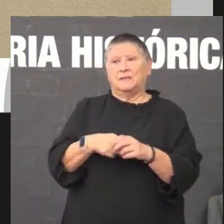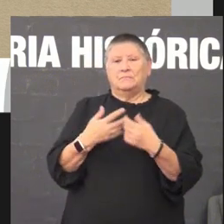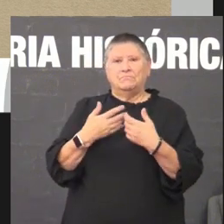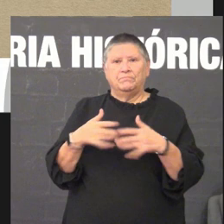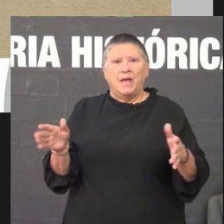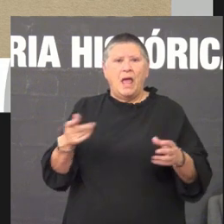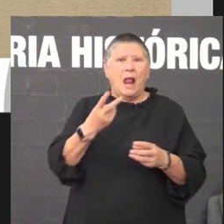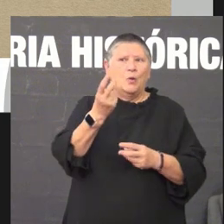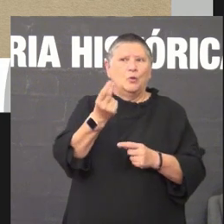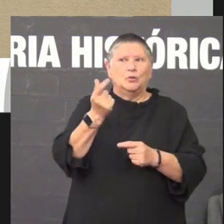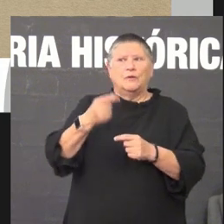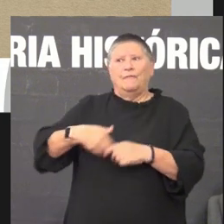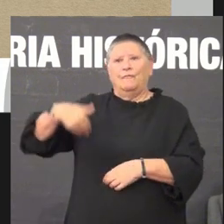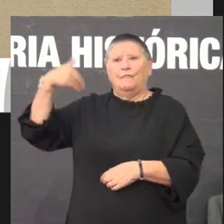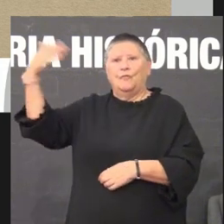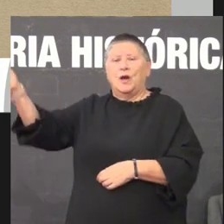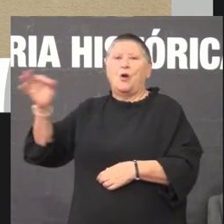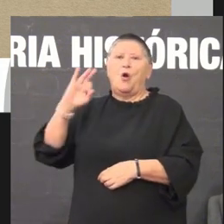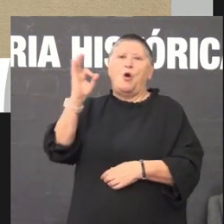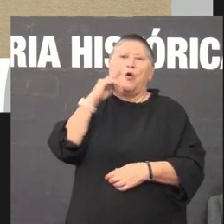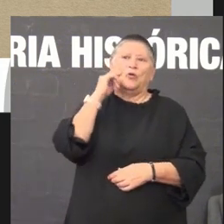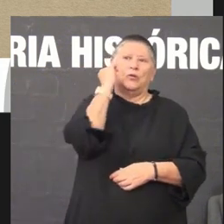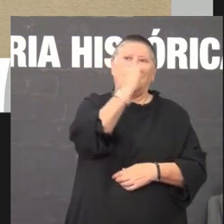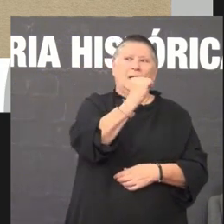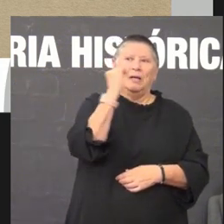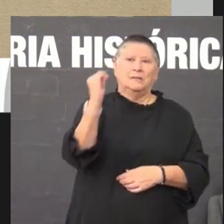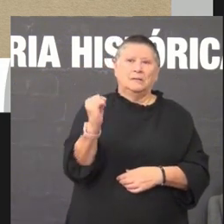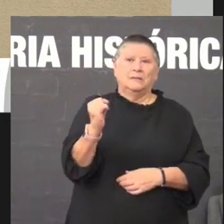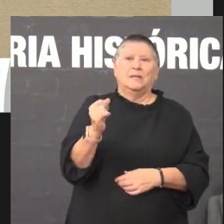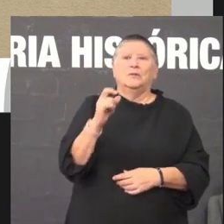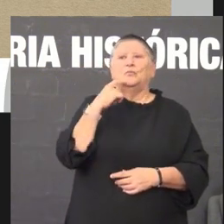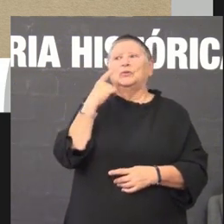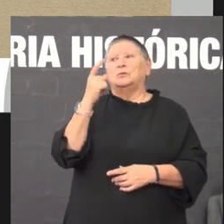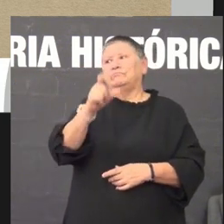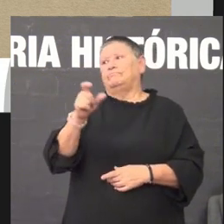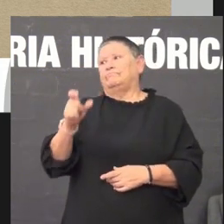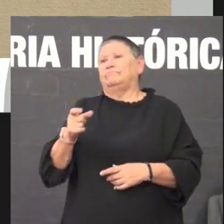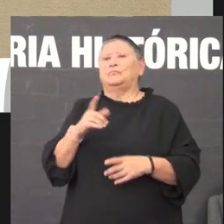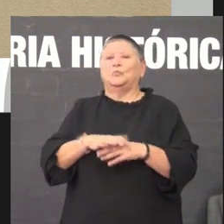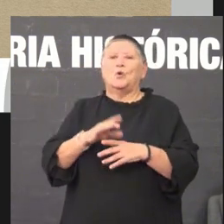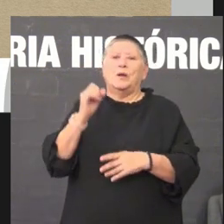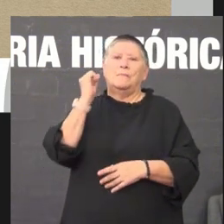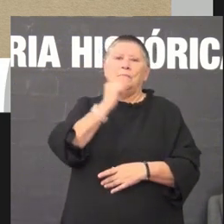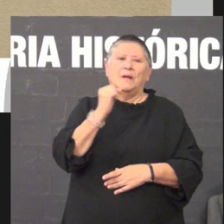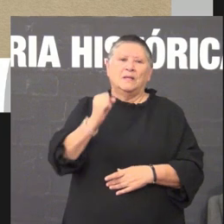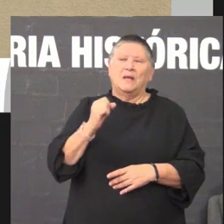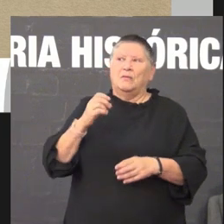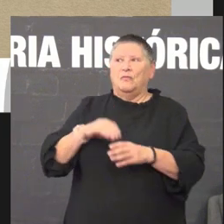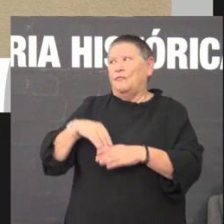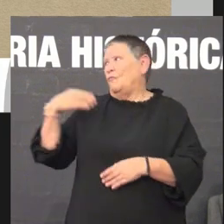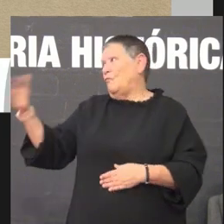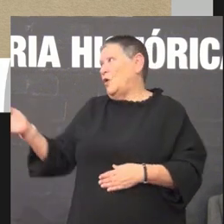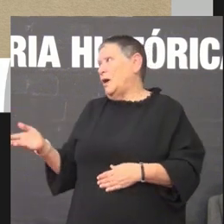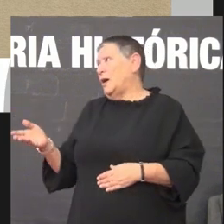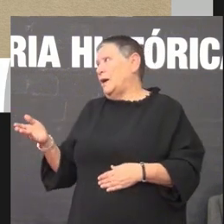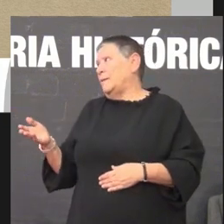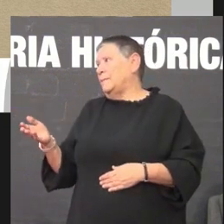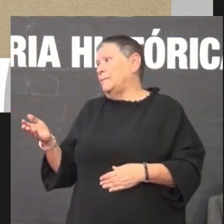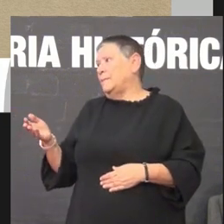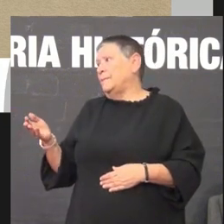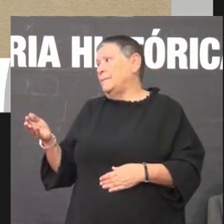outros exilados o Seminario de Estudos Galegos un terzo dos seus membros foron ou asesinados ou exilados xa nos